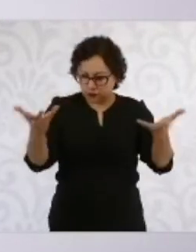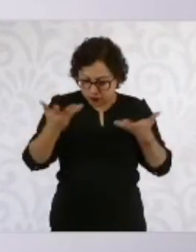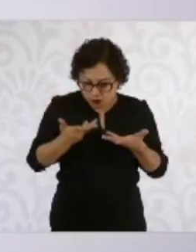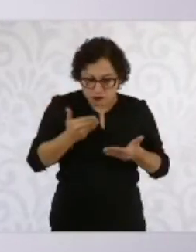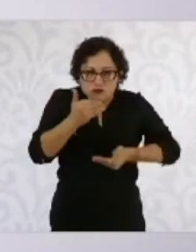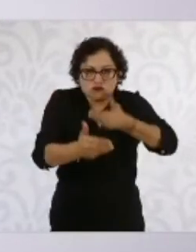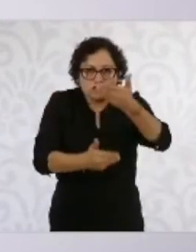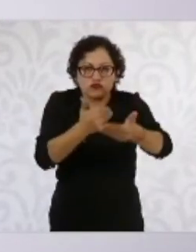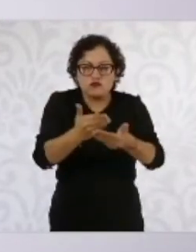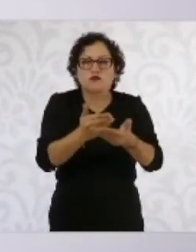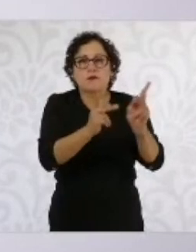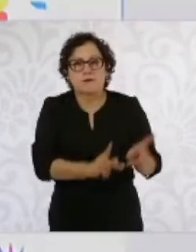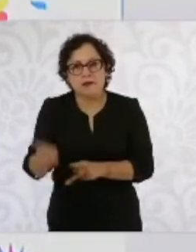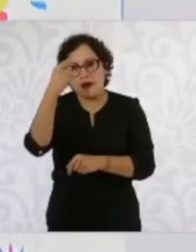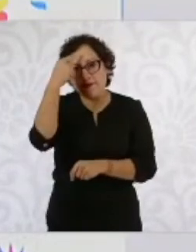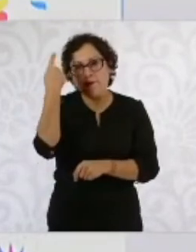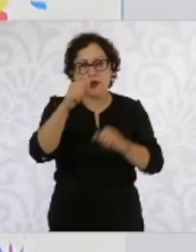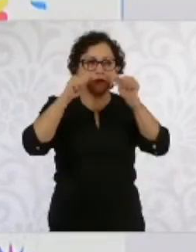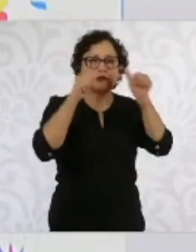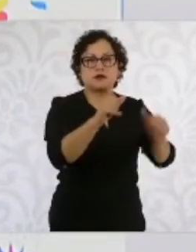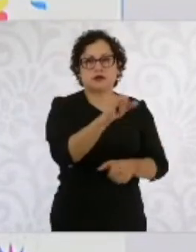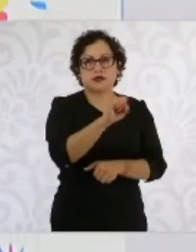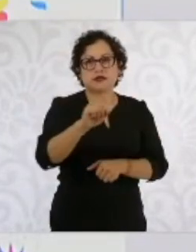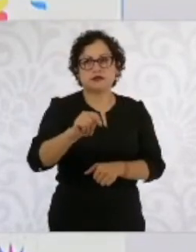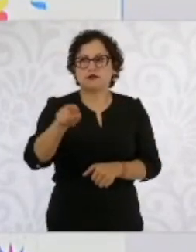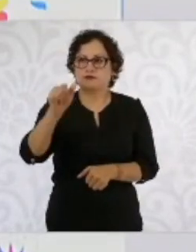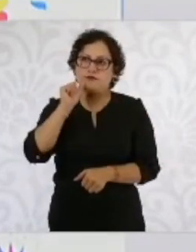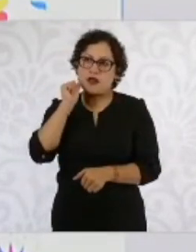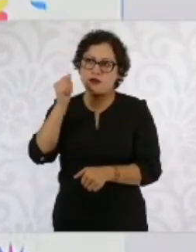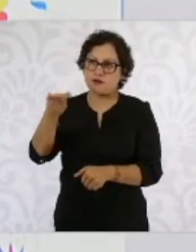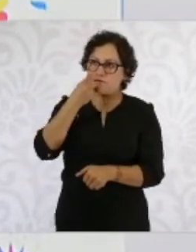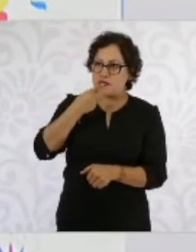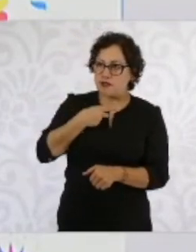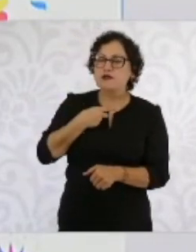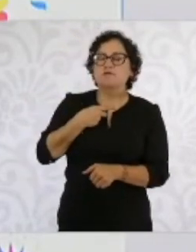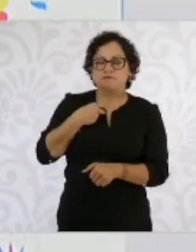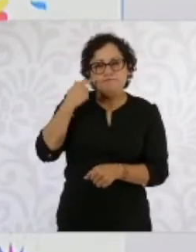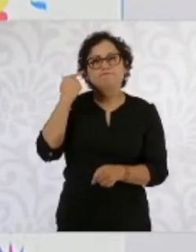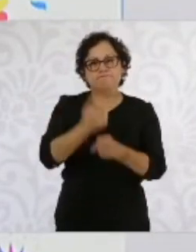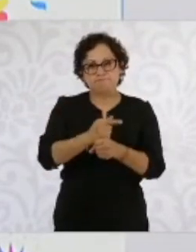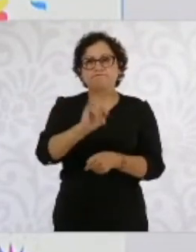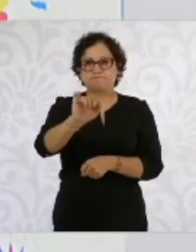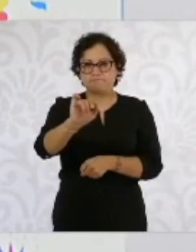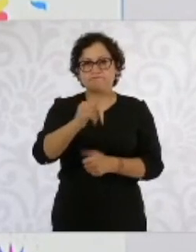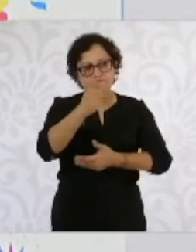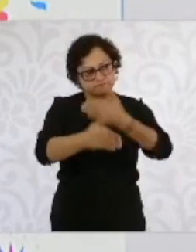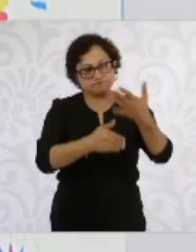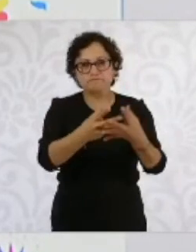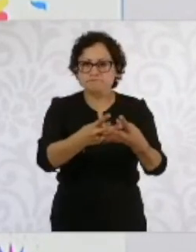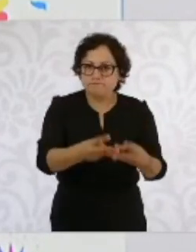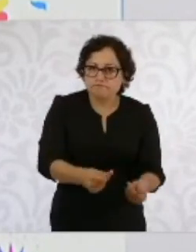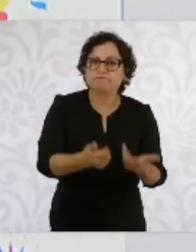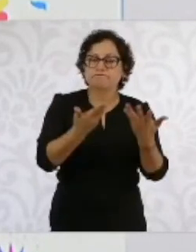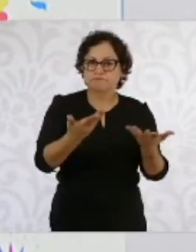también ver estos problemas que planteas que no deben existir y que ahí